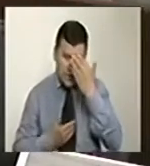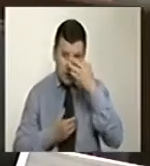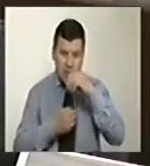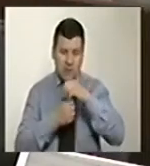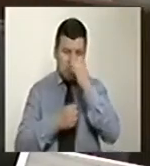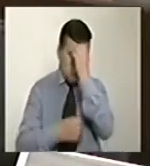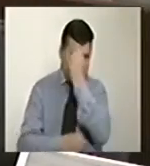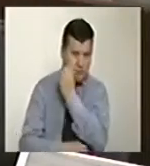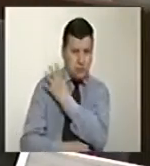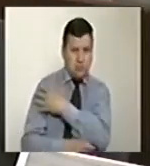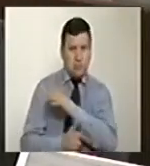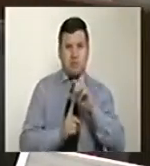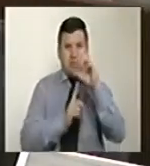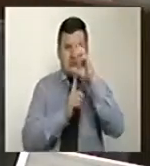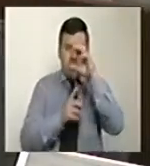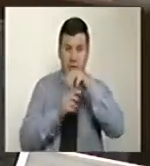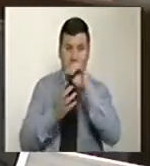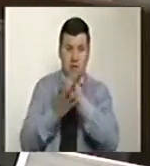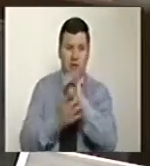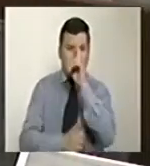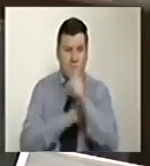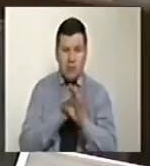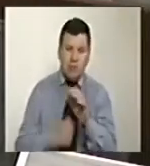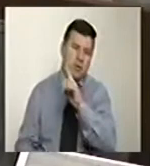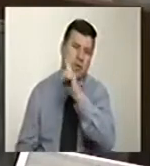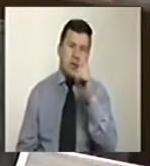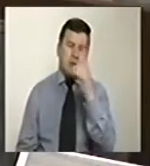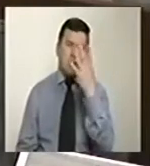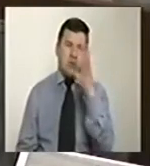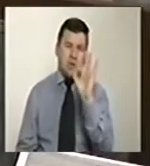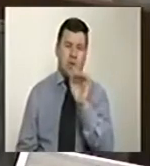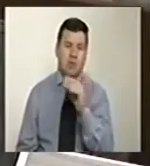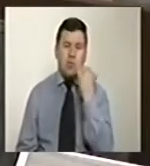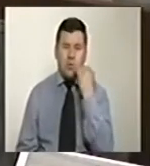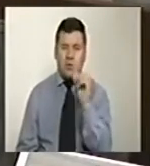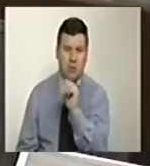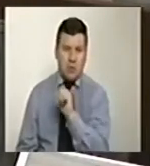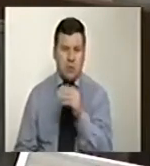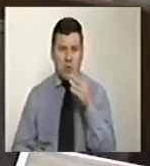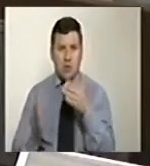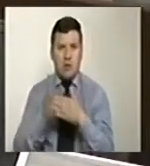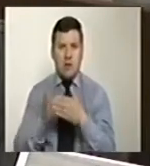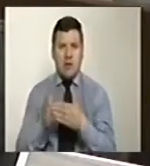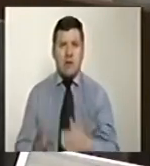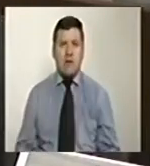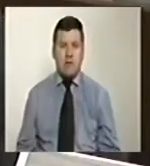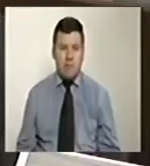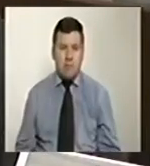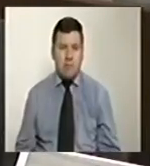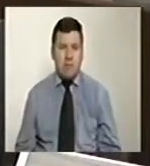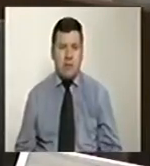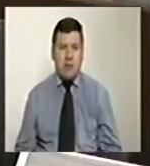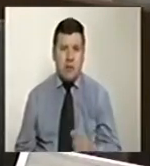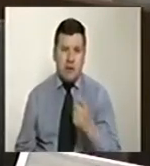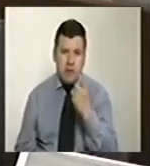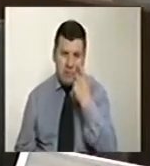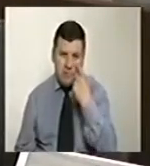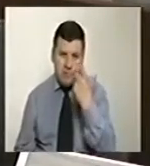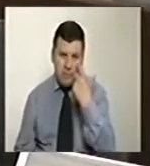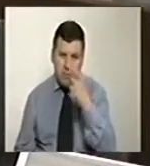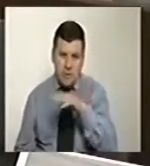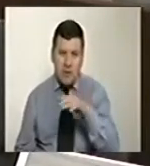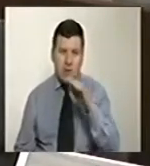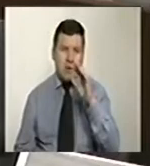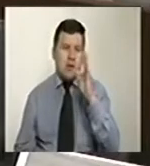millones de habitantes reporta en promedio anual de 150 mujeres atacadas. Lo alarmante, dice la senadora